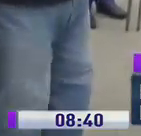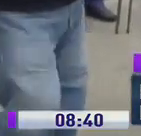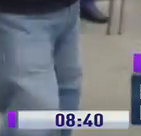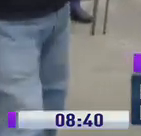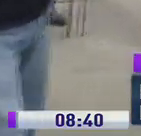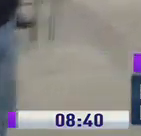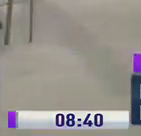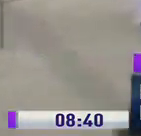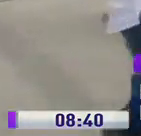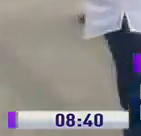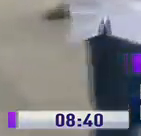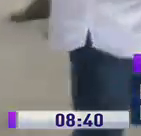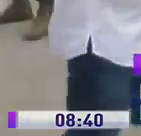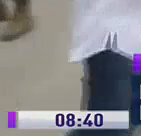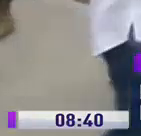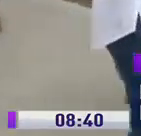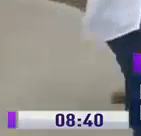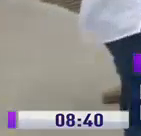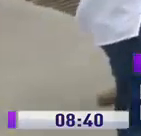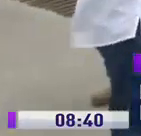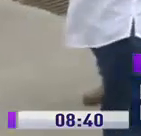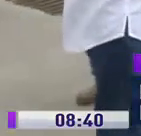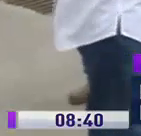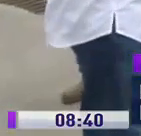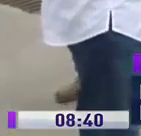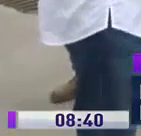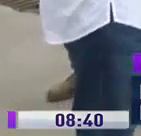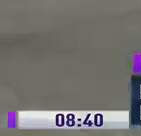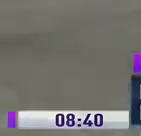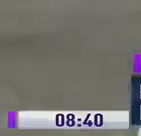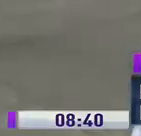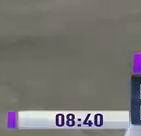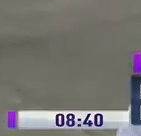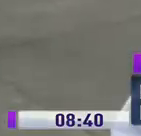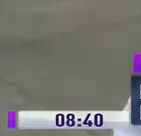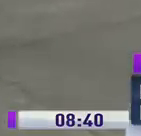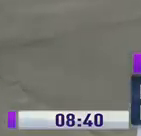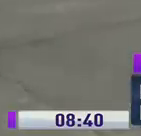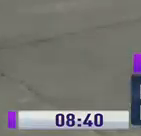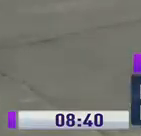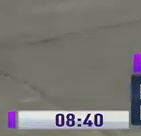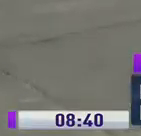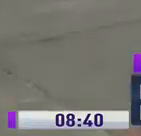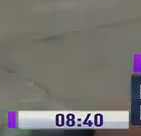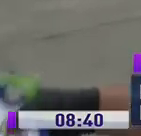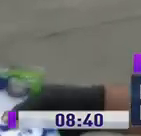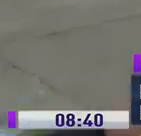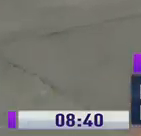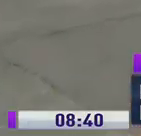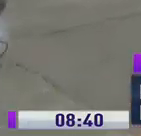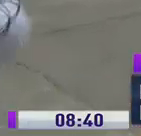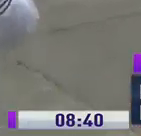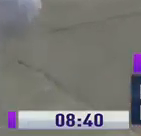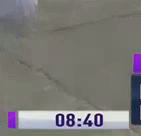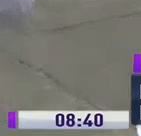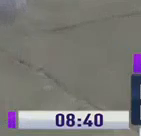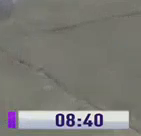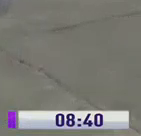debido a que tuvo expuesto con un ciudadano que dio positivo. Yo tuve contacto con una persona que dio positivo